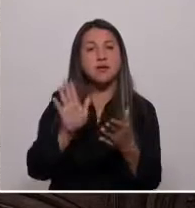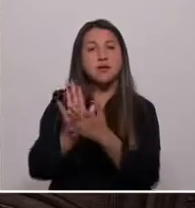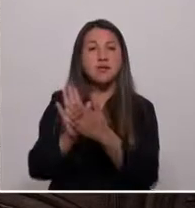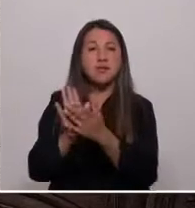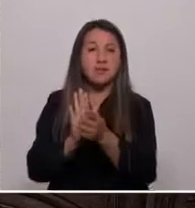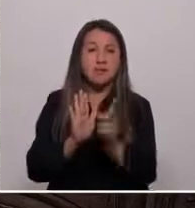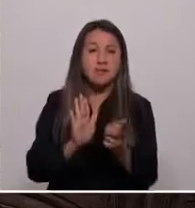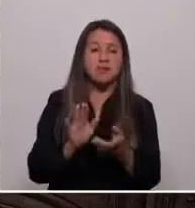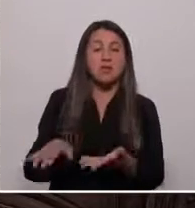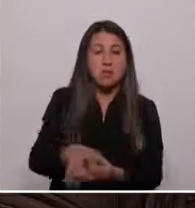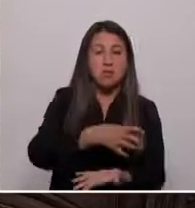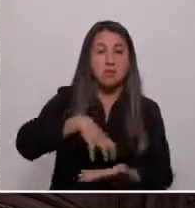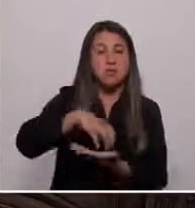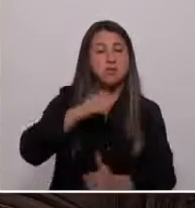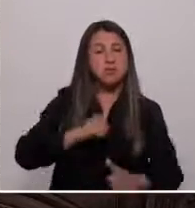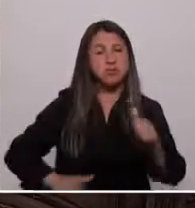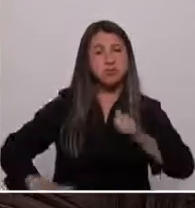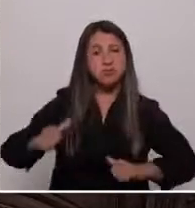tanto ha sufrido.